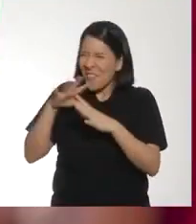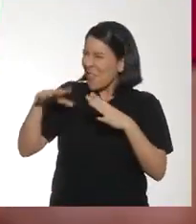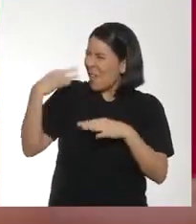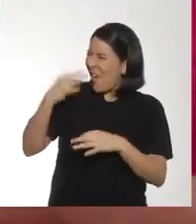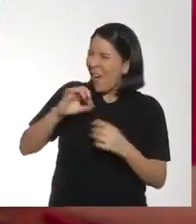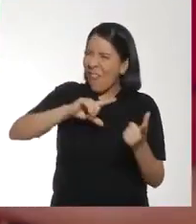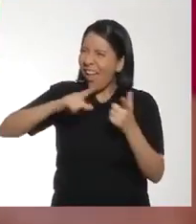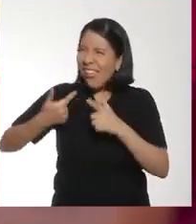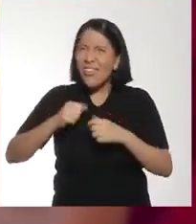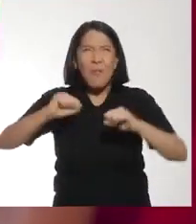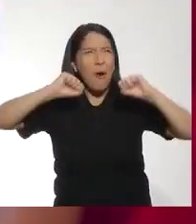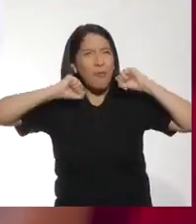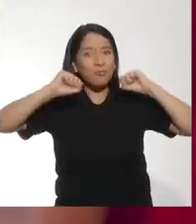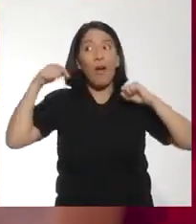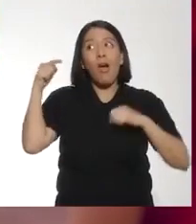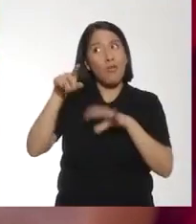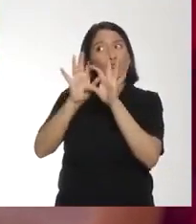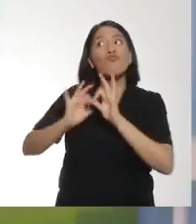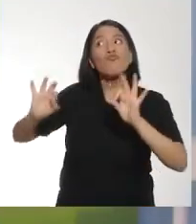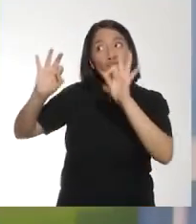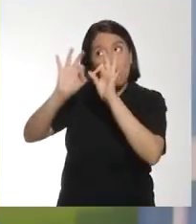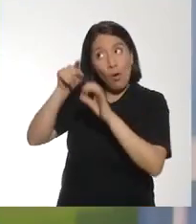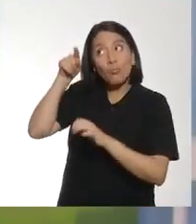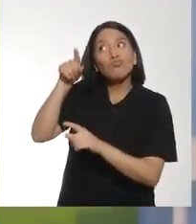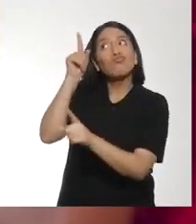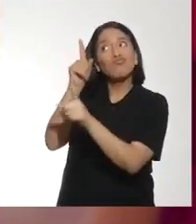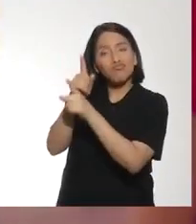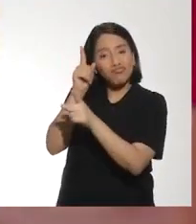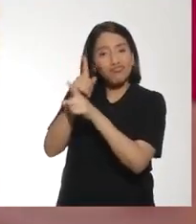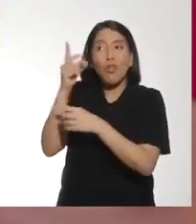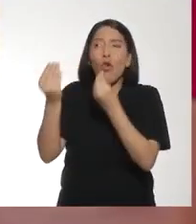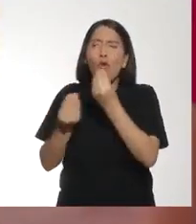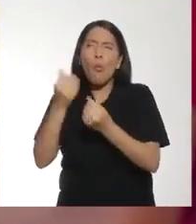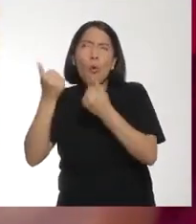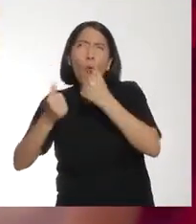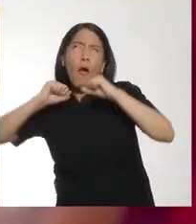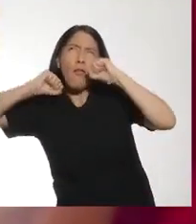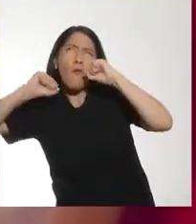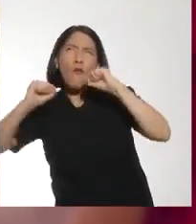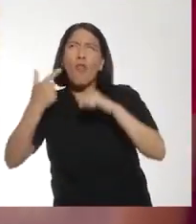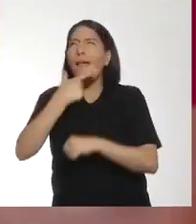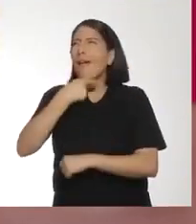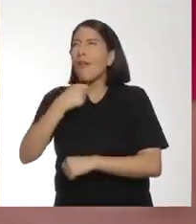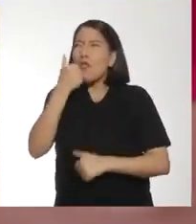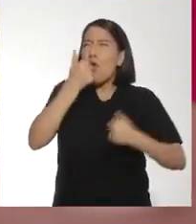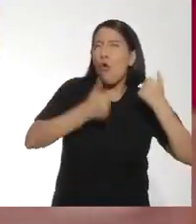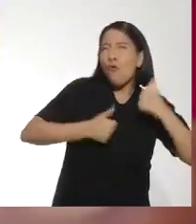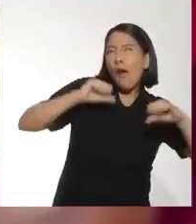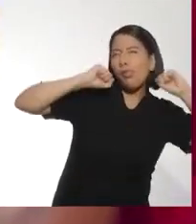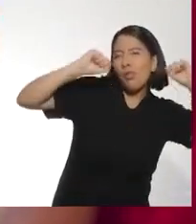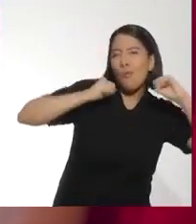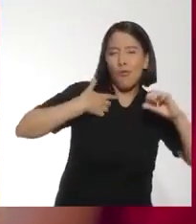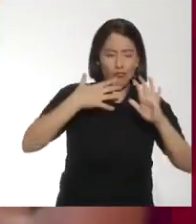¡Qué genial que siempre estés preparado para hacer deporte! Y es muy importante lo que dices. Saber diferencial cuál es el deporte que te gusta y cuál es el que tiene mejor